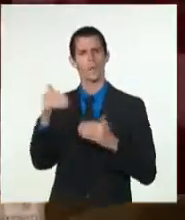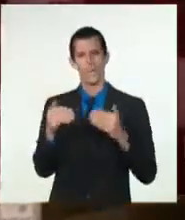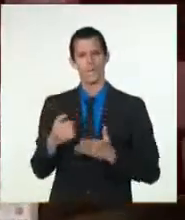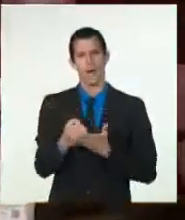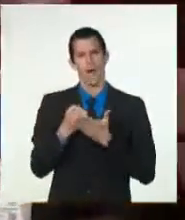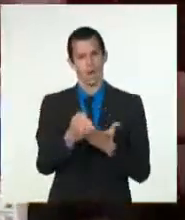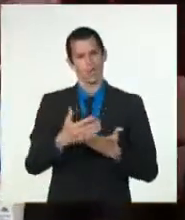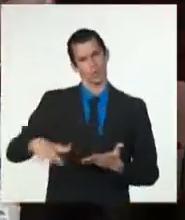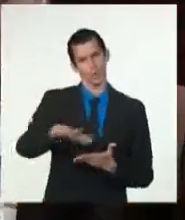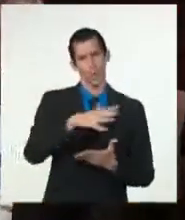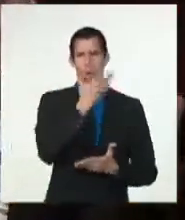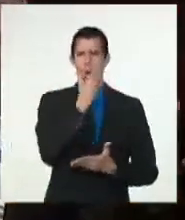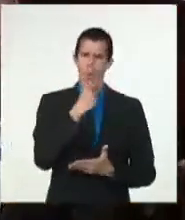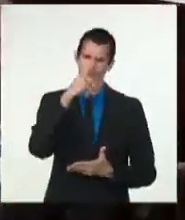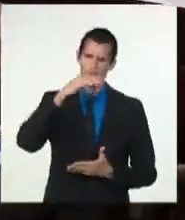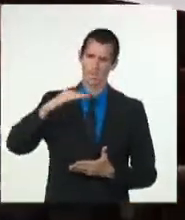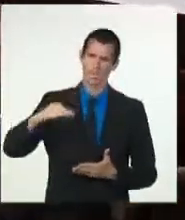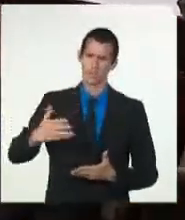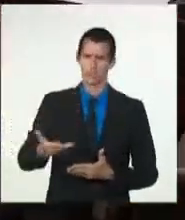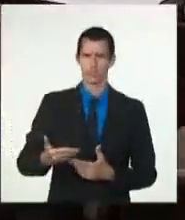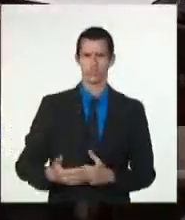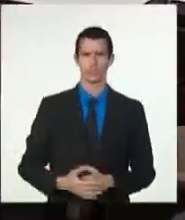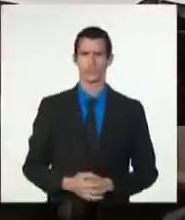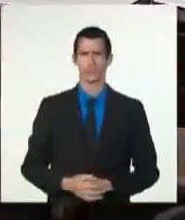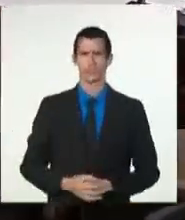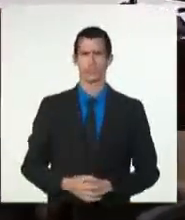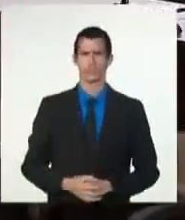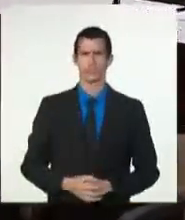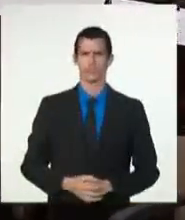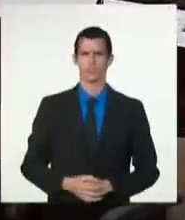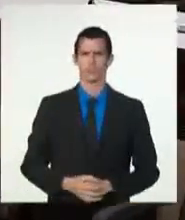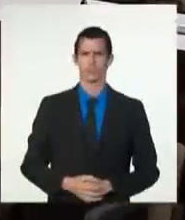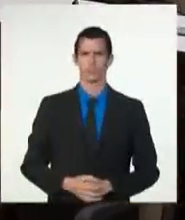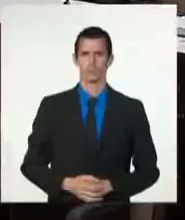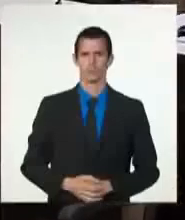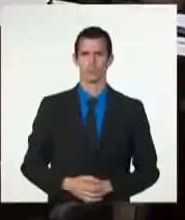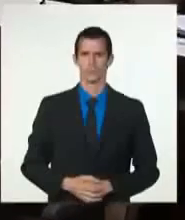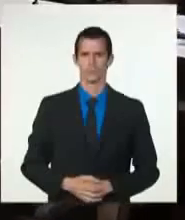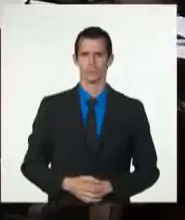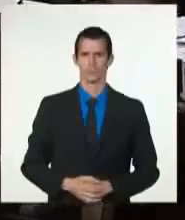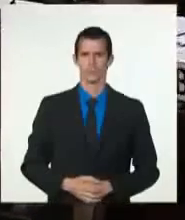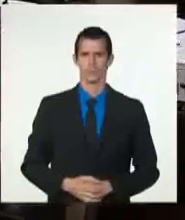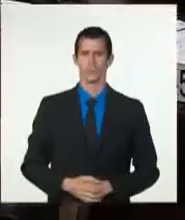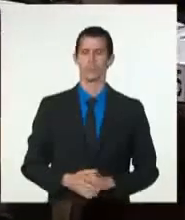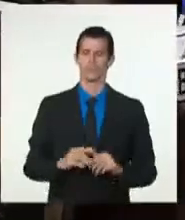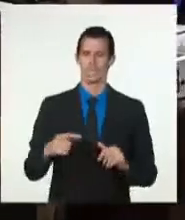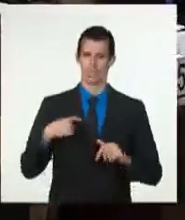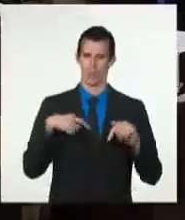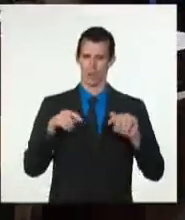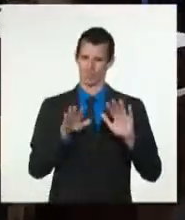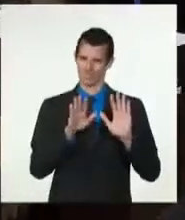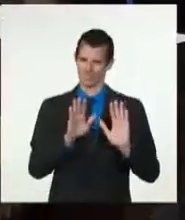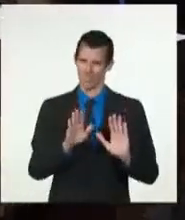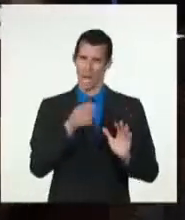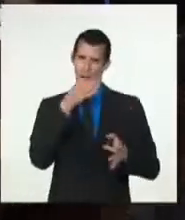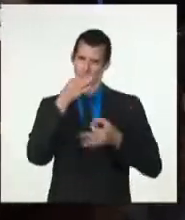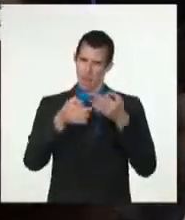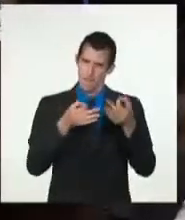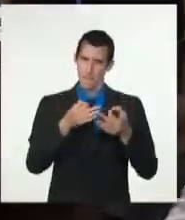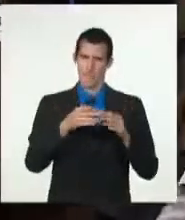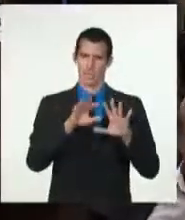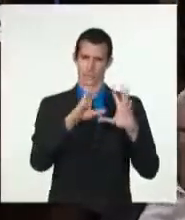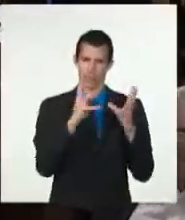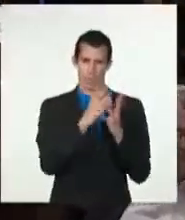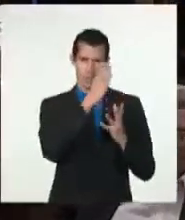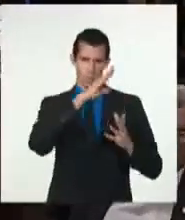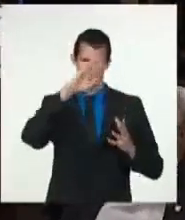Compatriotas, quisiera hacer un acto en los temas nacionales para explicar un poco los objetivos y resultados de la intensa actividad internacional